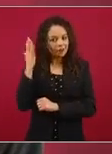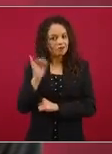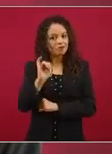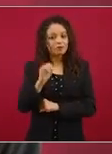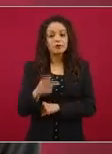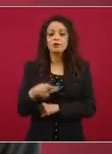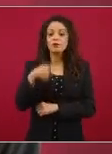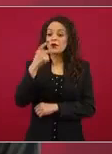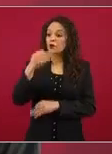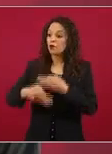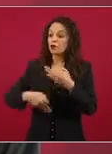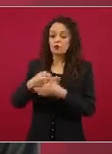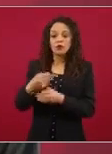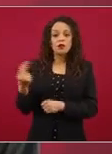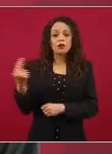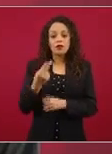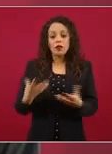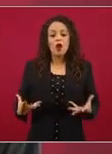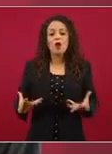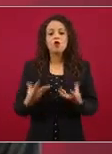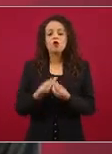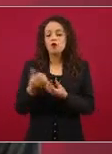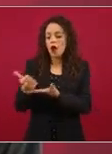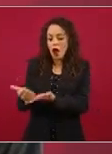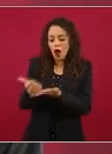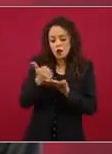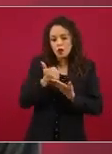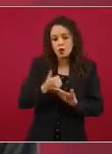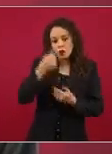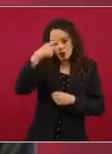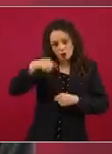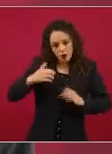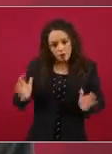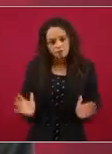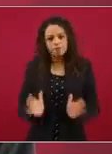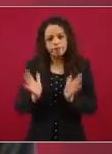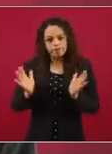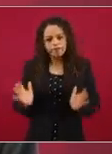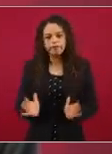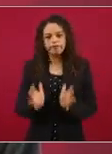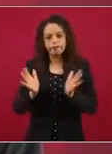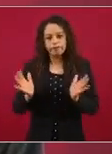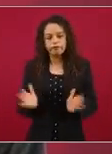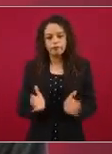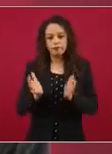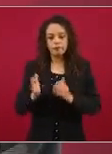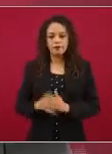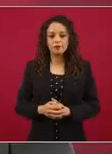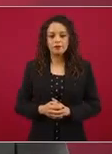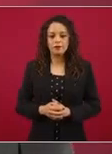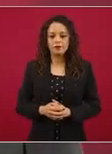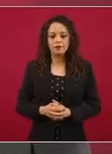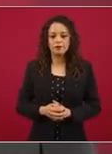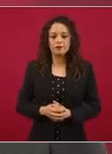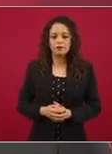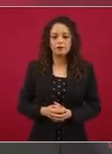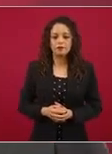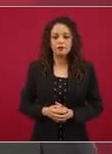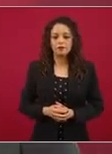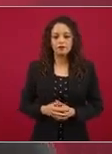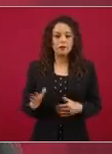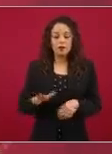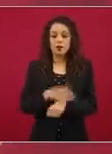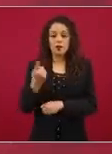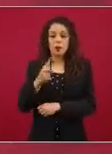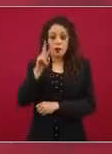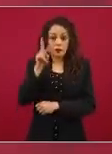empujar al elefante, me tienen que ayudar a seguir empujando al elefante, porque estamos